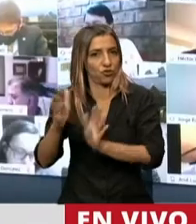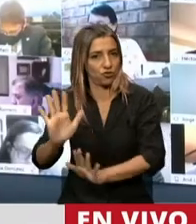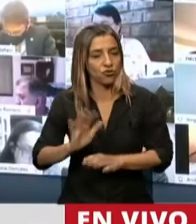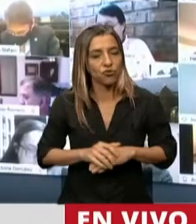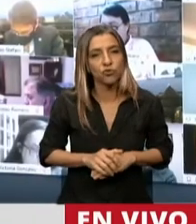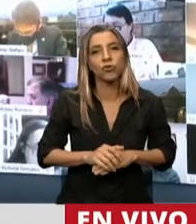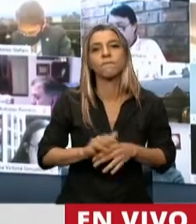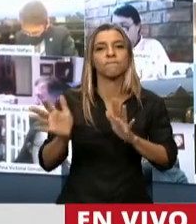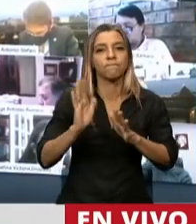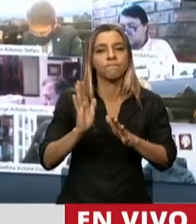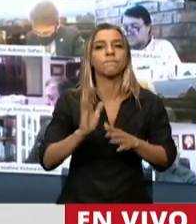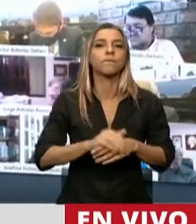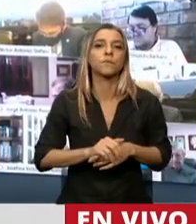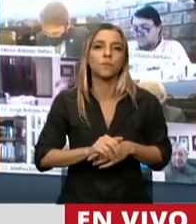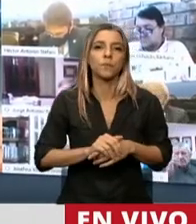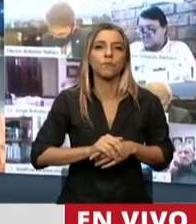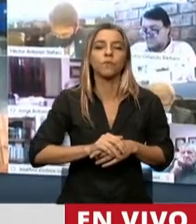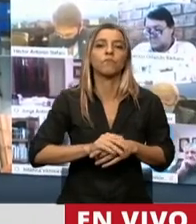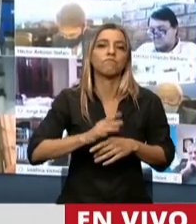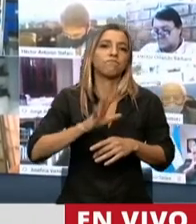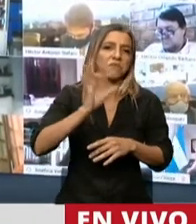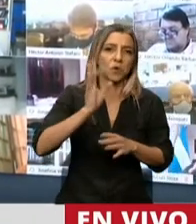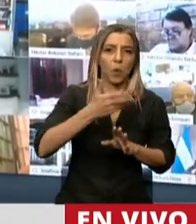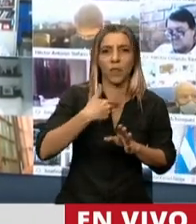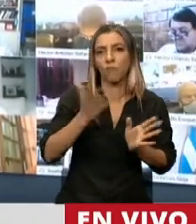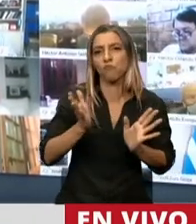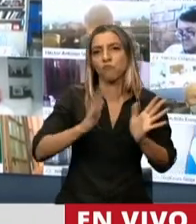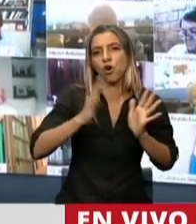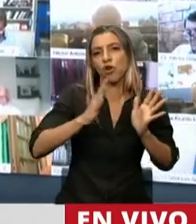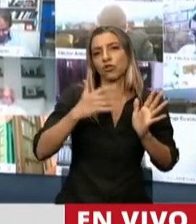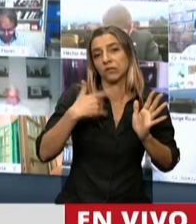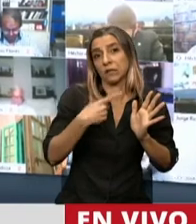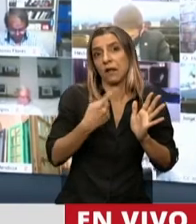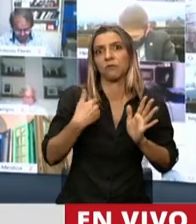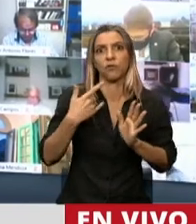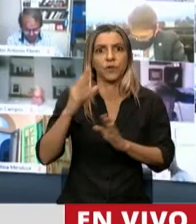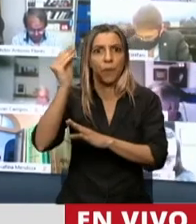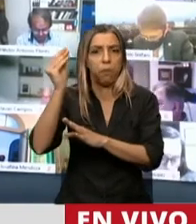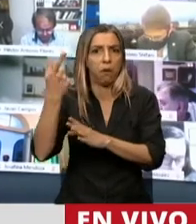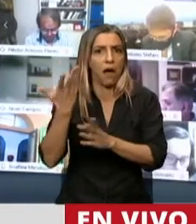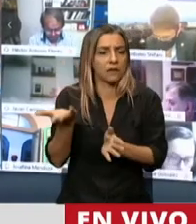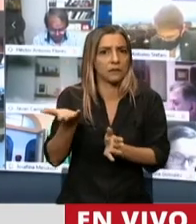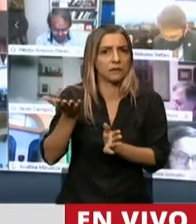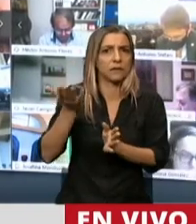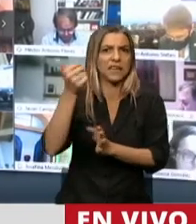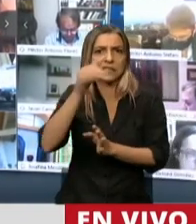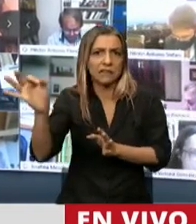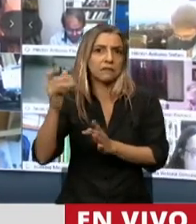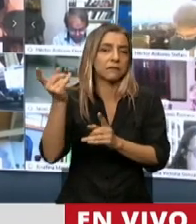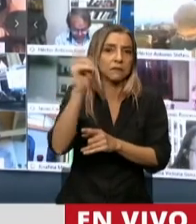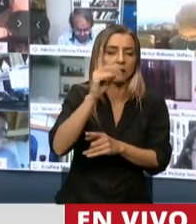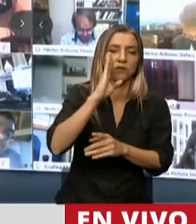cerca de la mitad o por debajo de Brasil, que están más de 600, o por debajo de los Estados Unidos, pero la cantidad